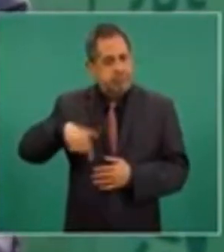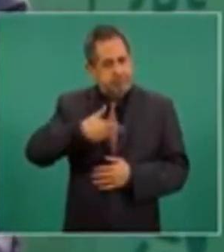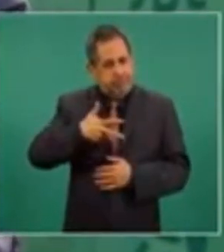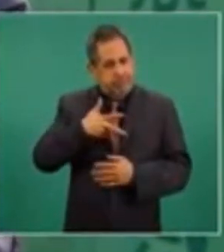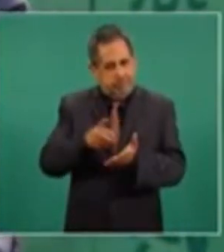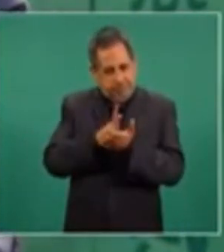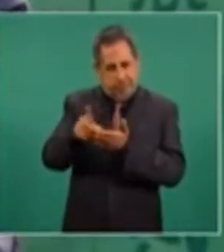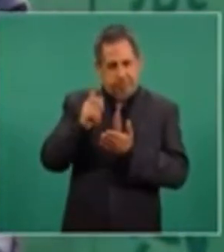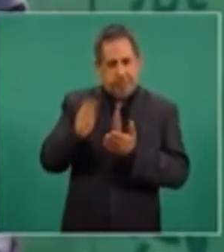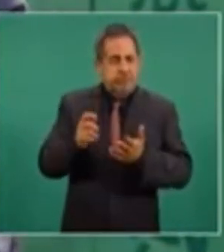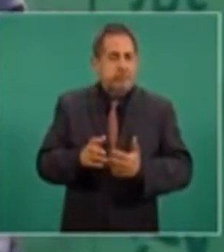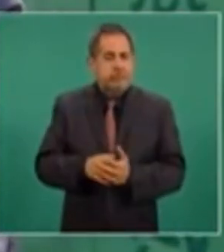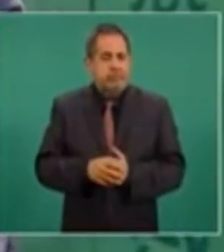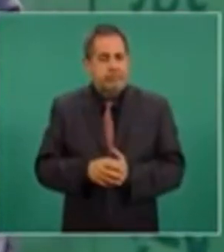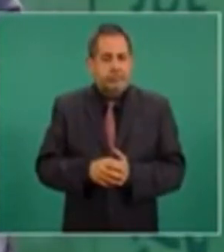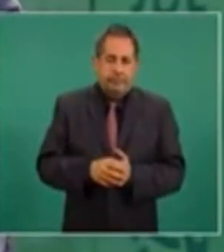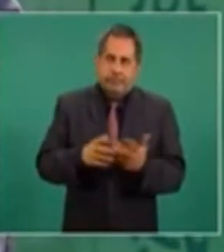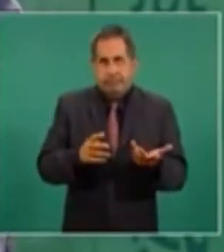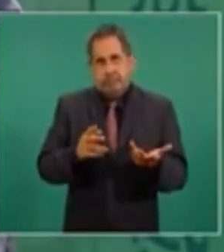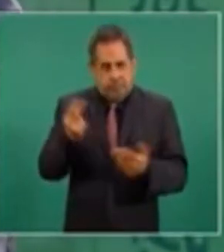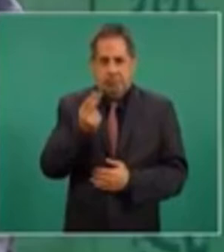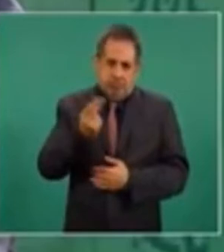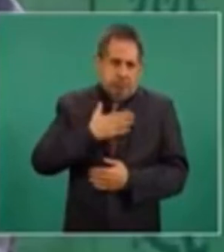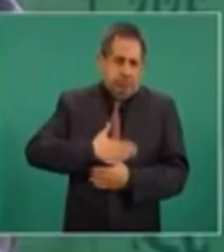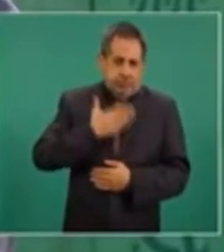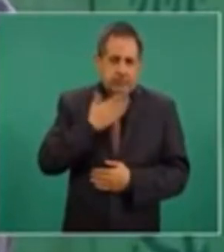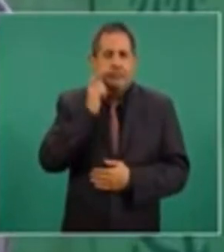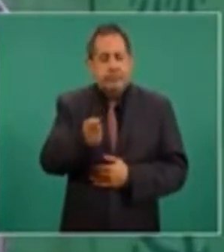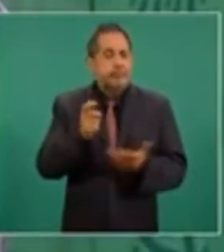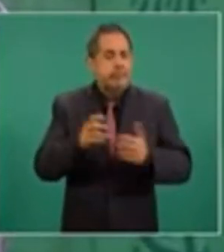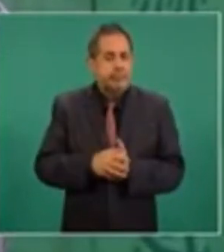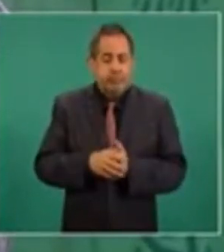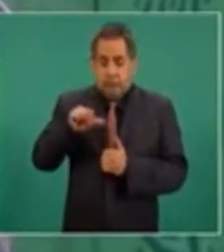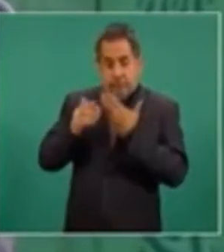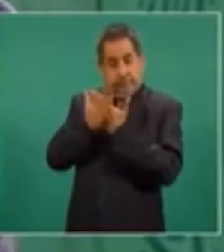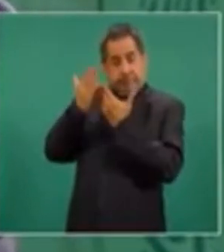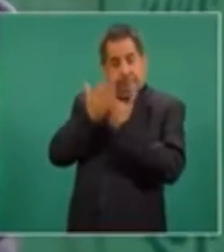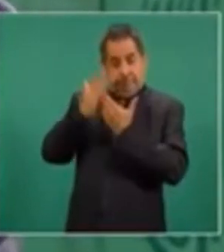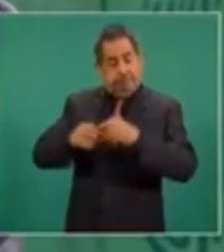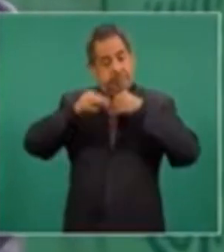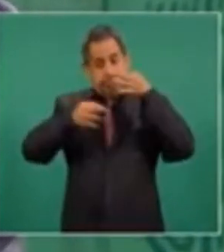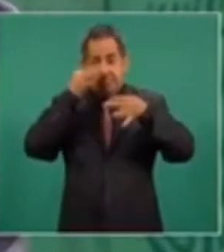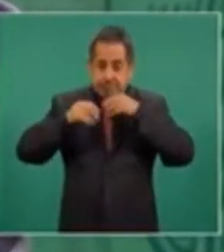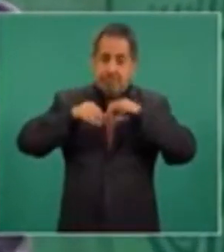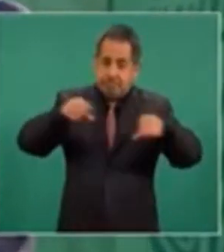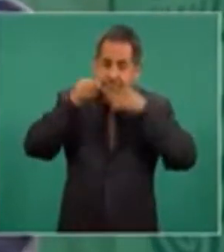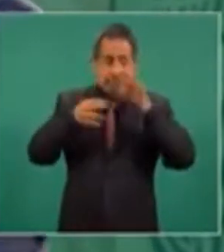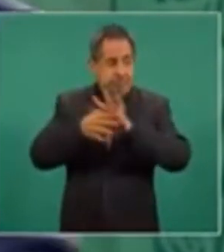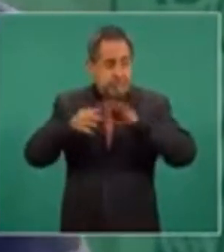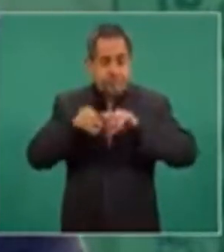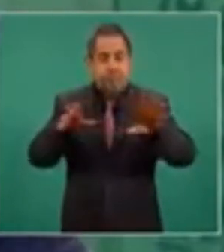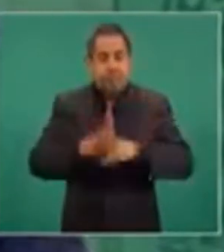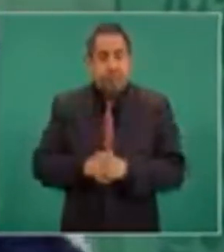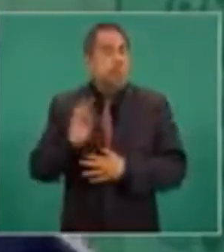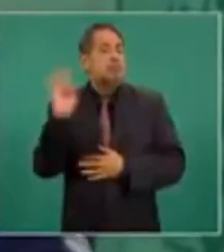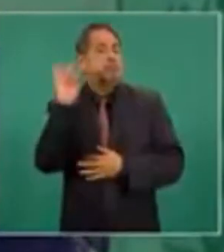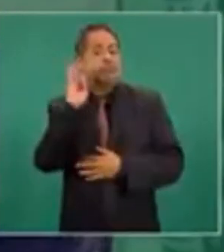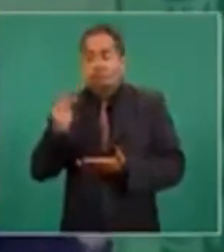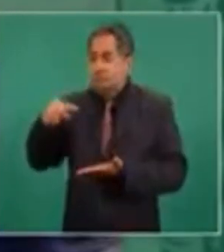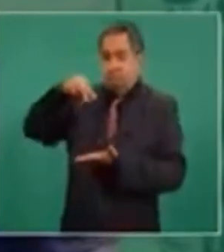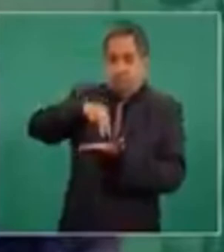y es necesario y es justo, el que existan las mañaneras. Porque si no estamos aquí,